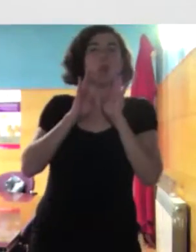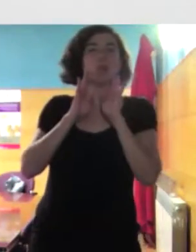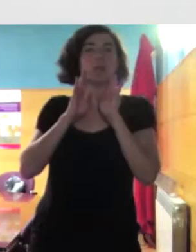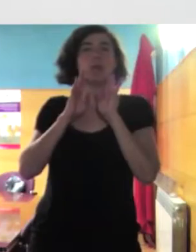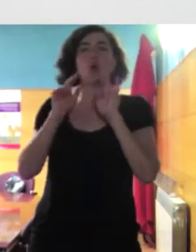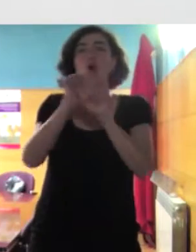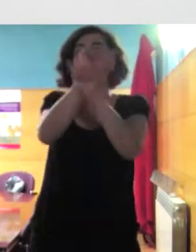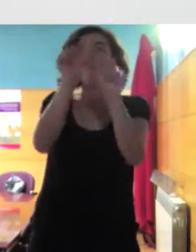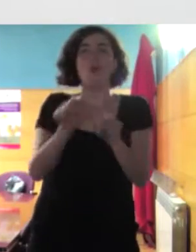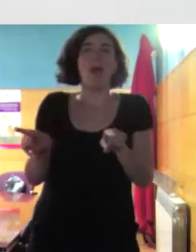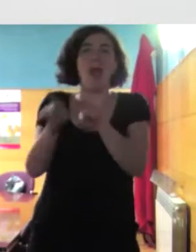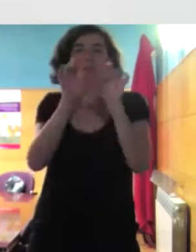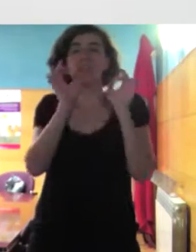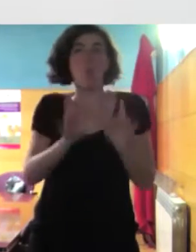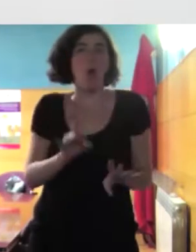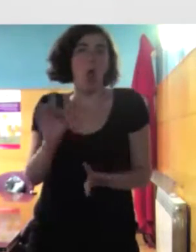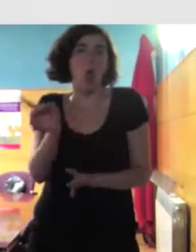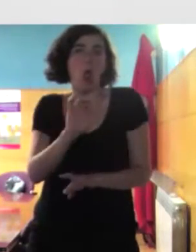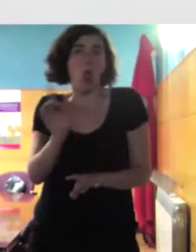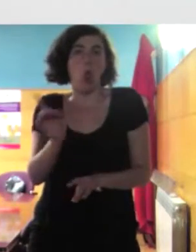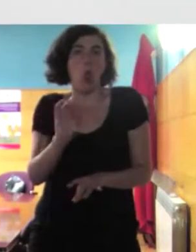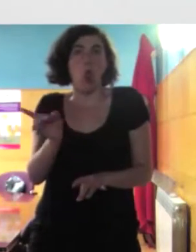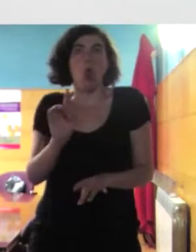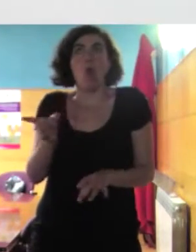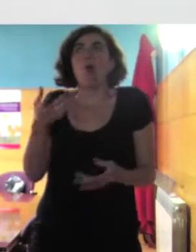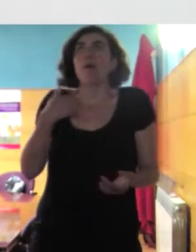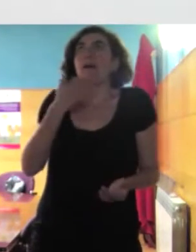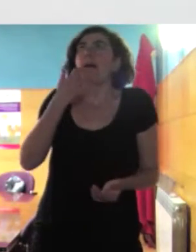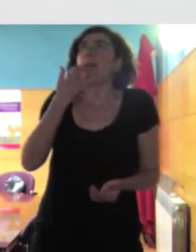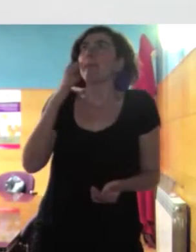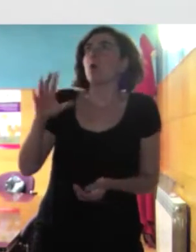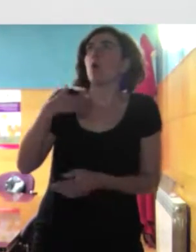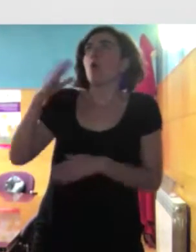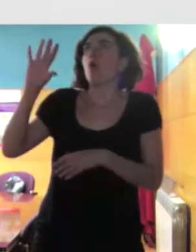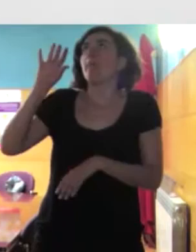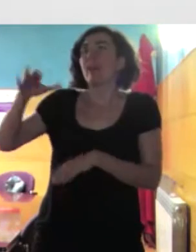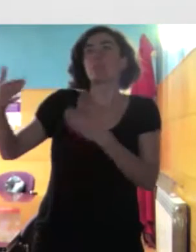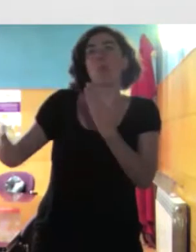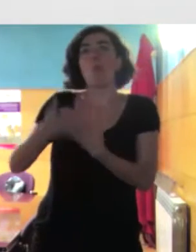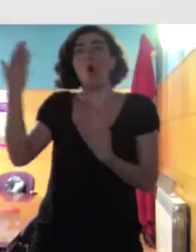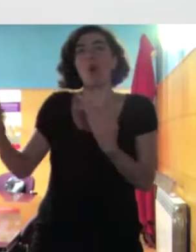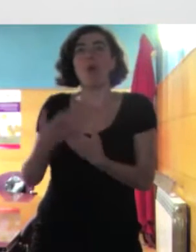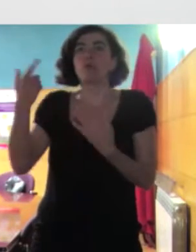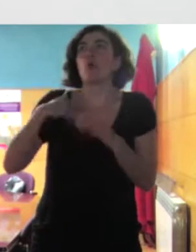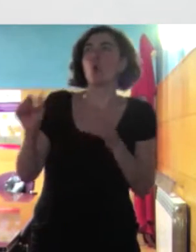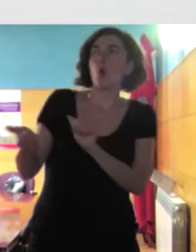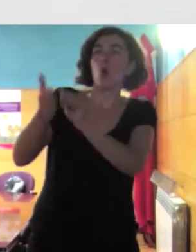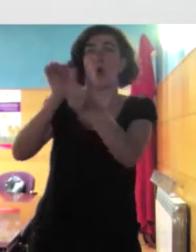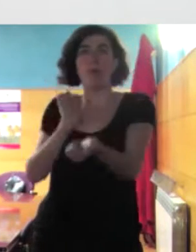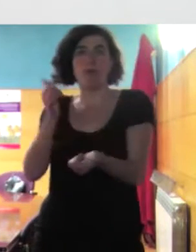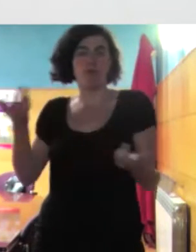procede por una serie de televisión o por un país una moda que hay en un país etcétera motivación religiosa